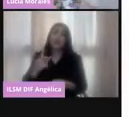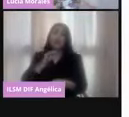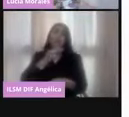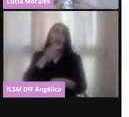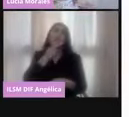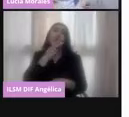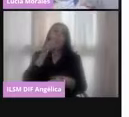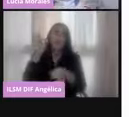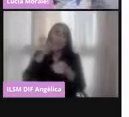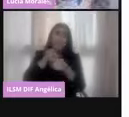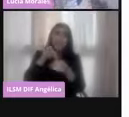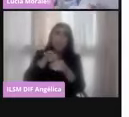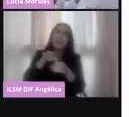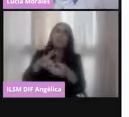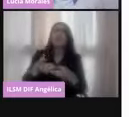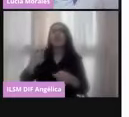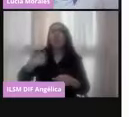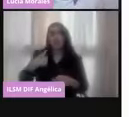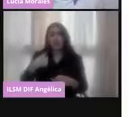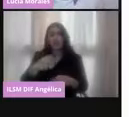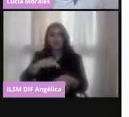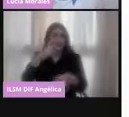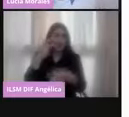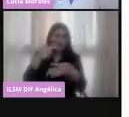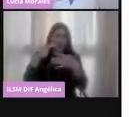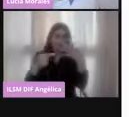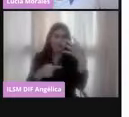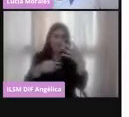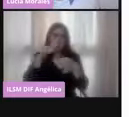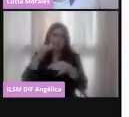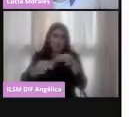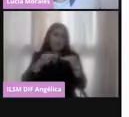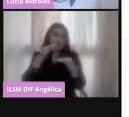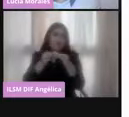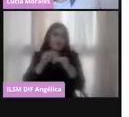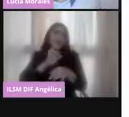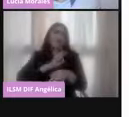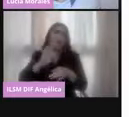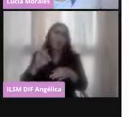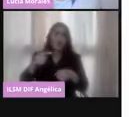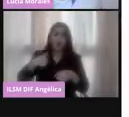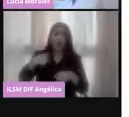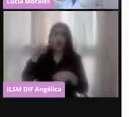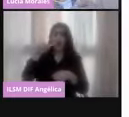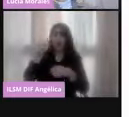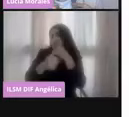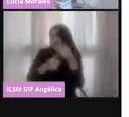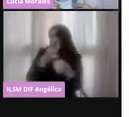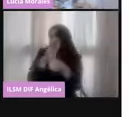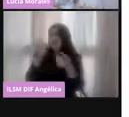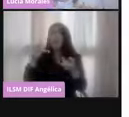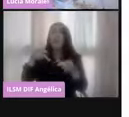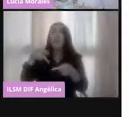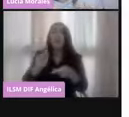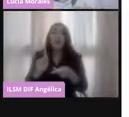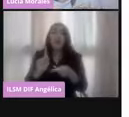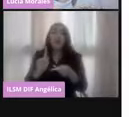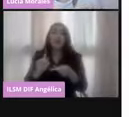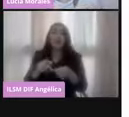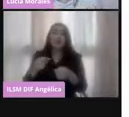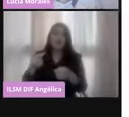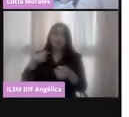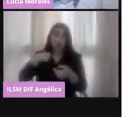Entonces, yo puedo cumplir con alguna de estas características, ejemplo, tener más de 18 años. Pero si no cuento, si no estoy